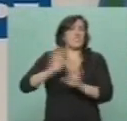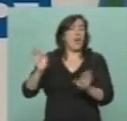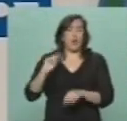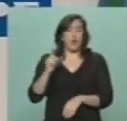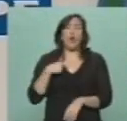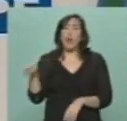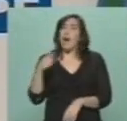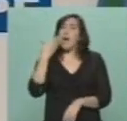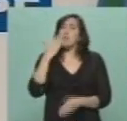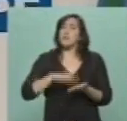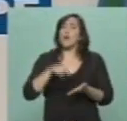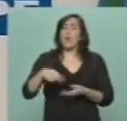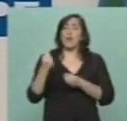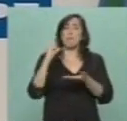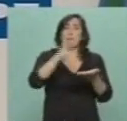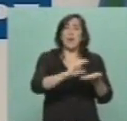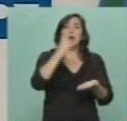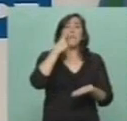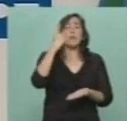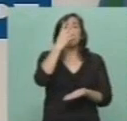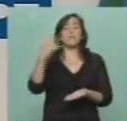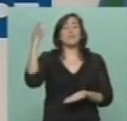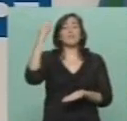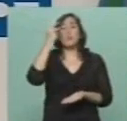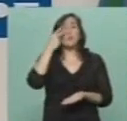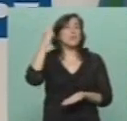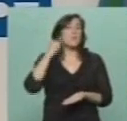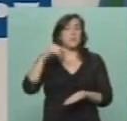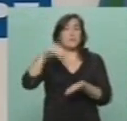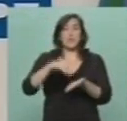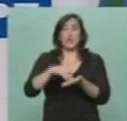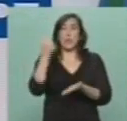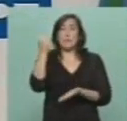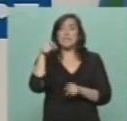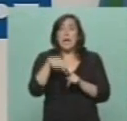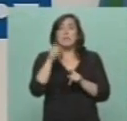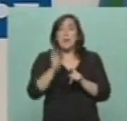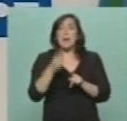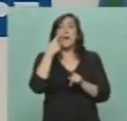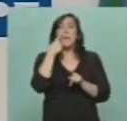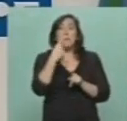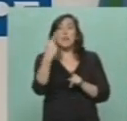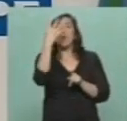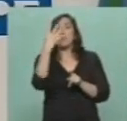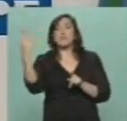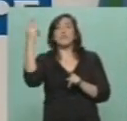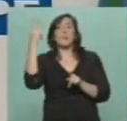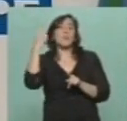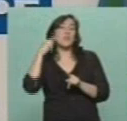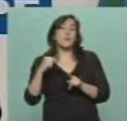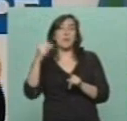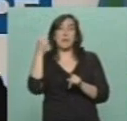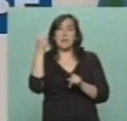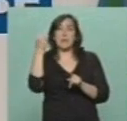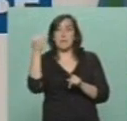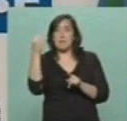de 1.429 millones de pesos. De esos 1.429 millones de pesos,